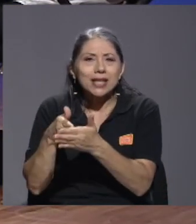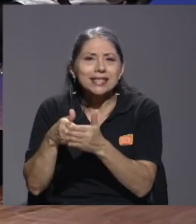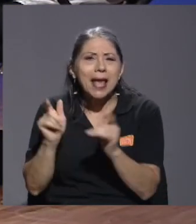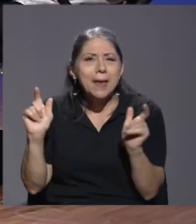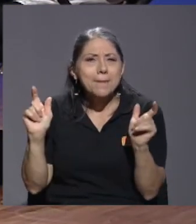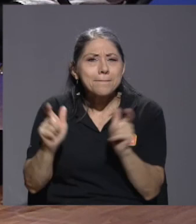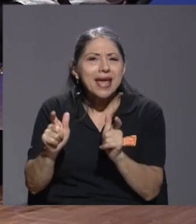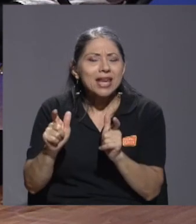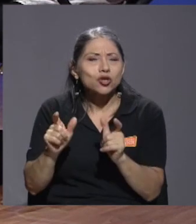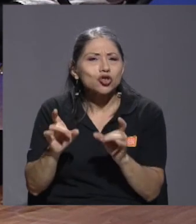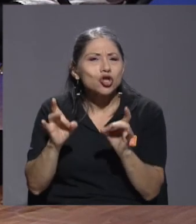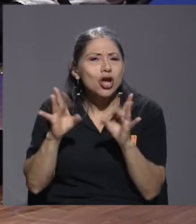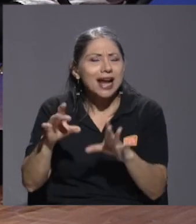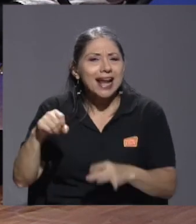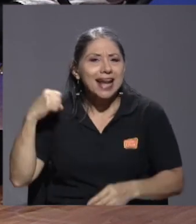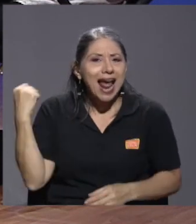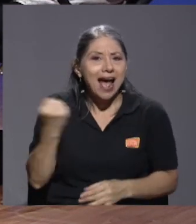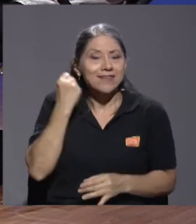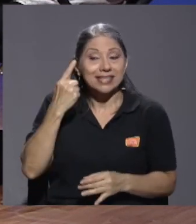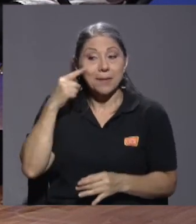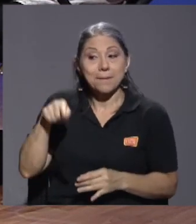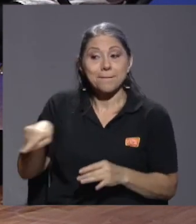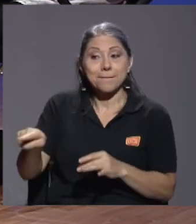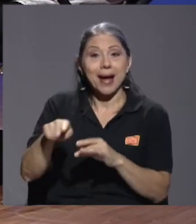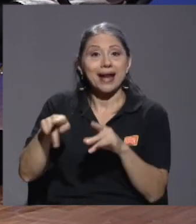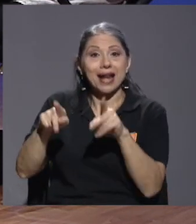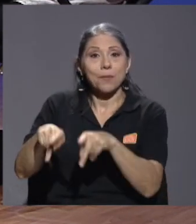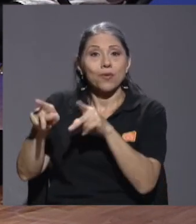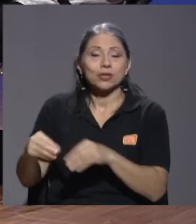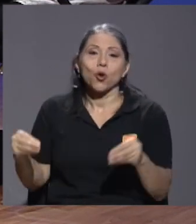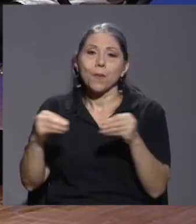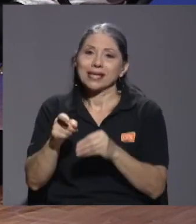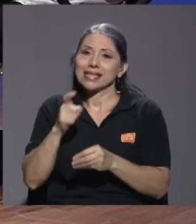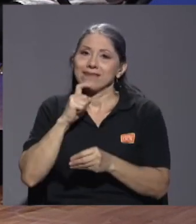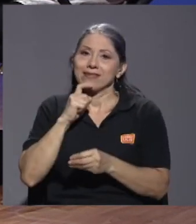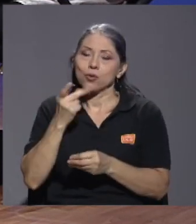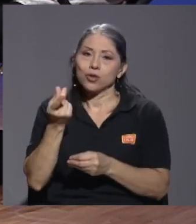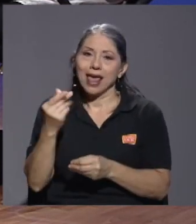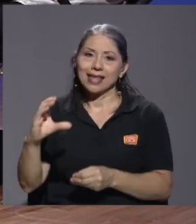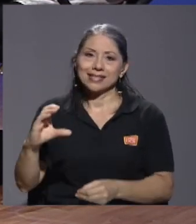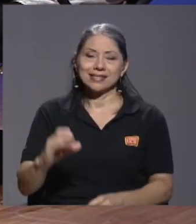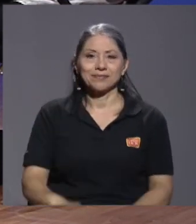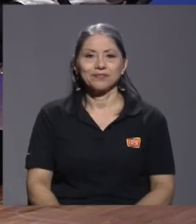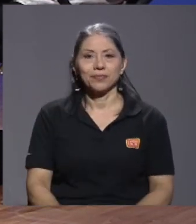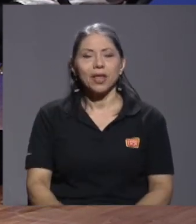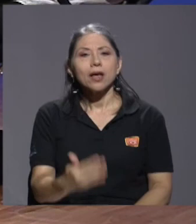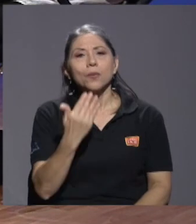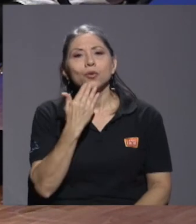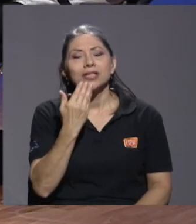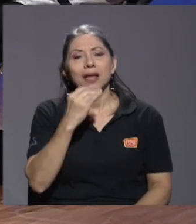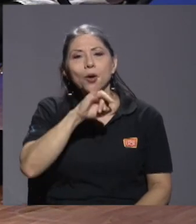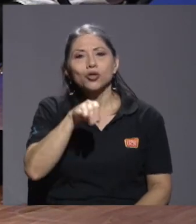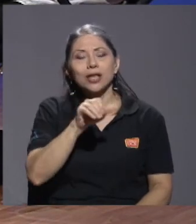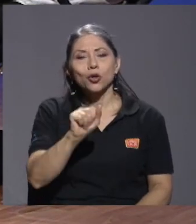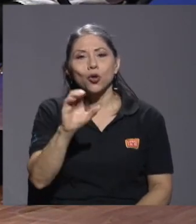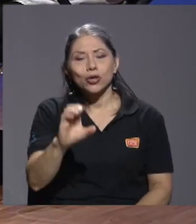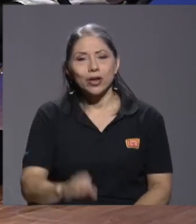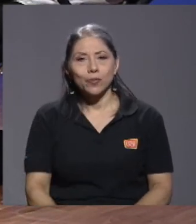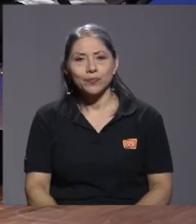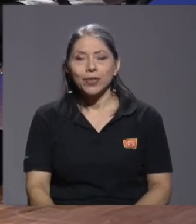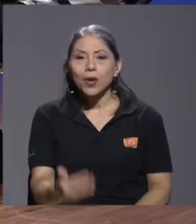población menos menos digamos con más dificultades muchísimas gracias don José Antonio Cordero